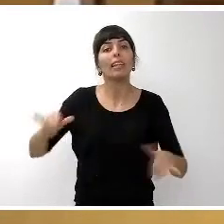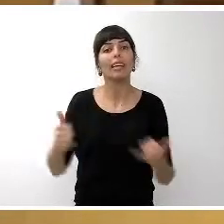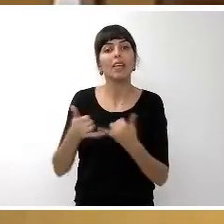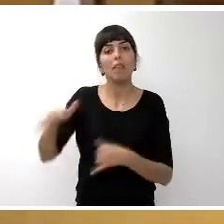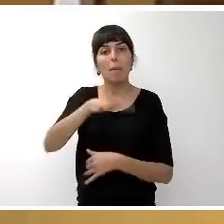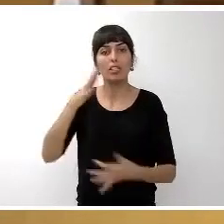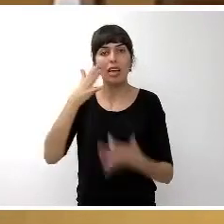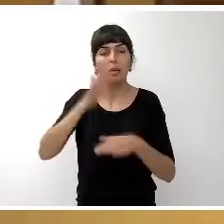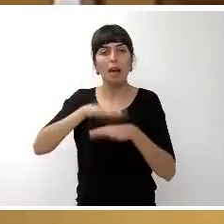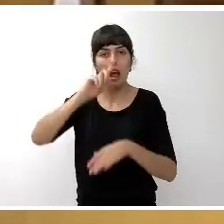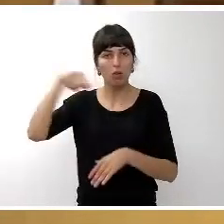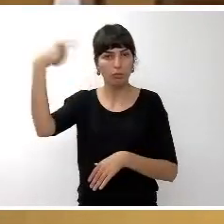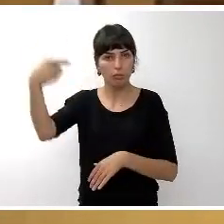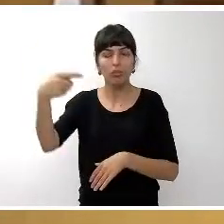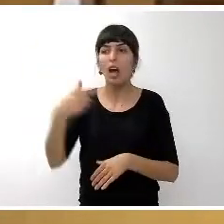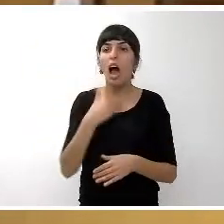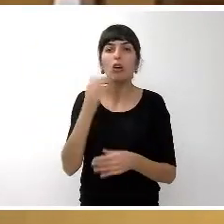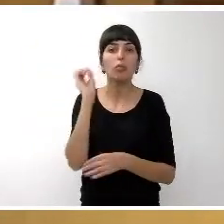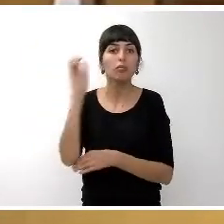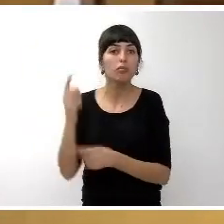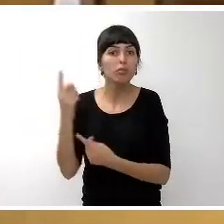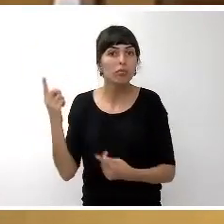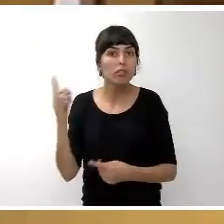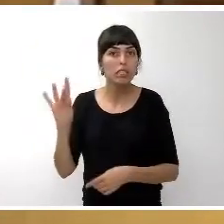¿Alguna intervención? Sí, señor Domínguez.